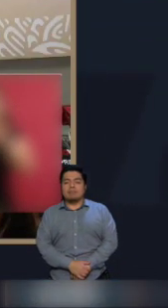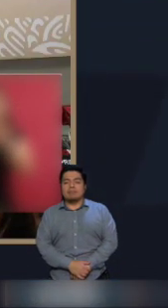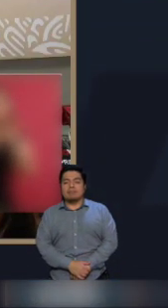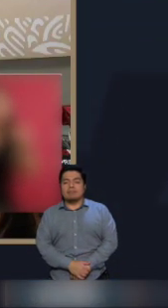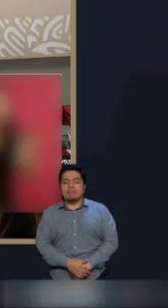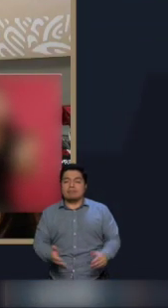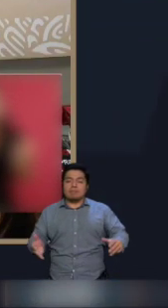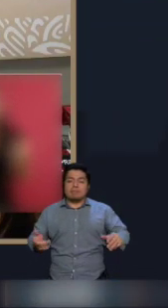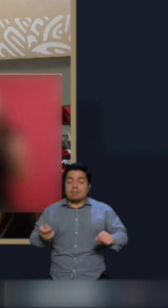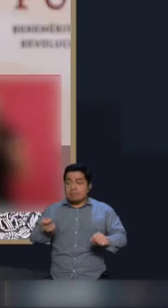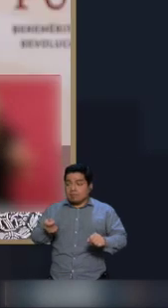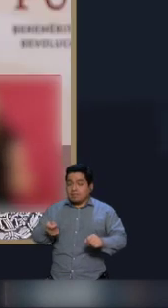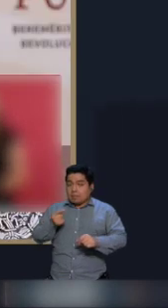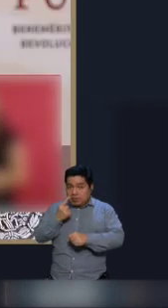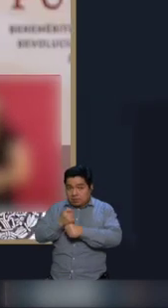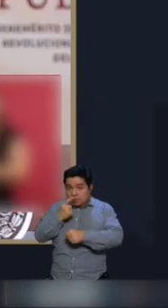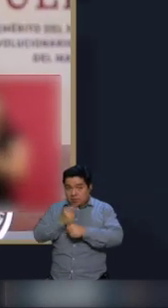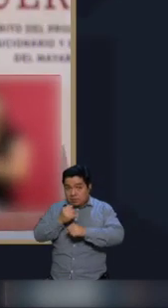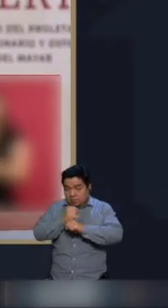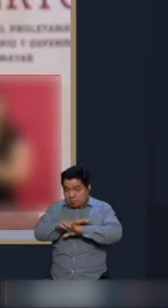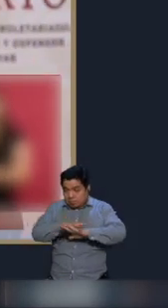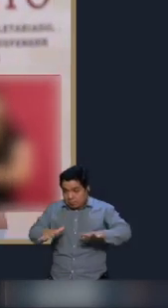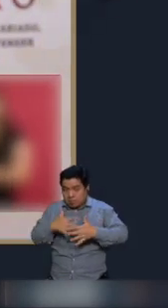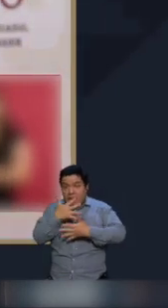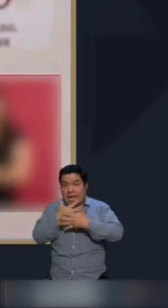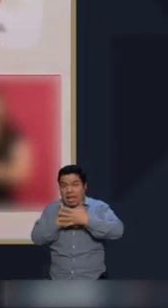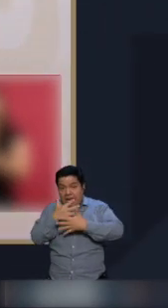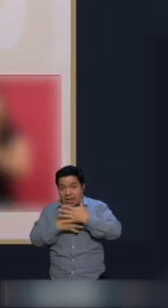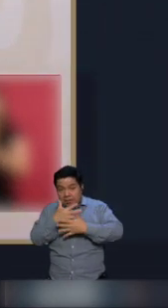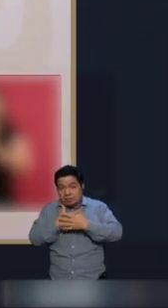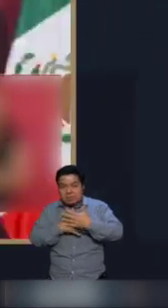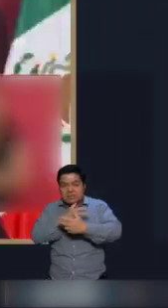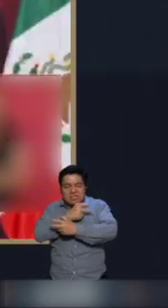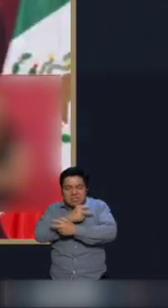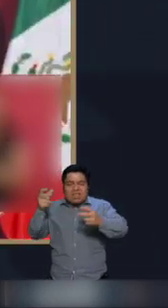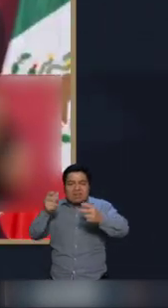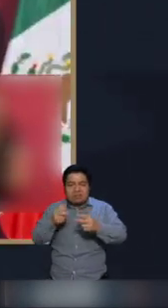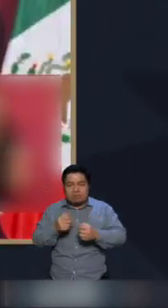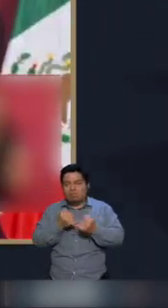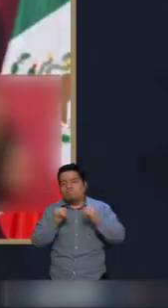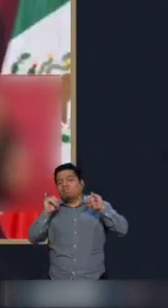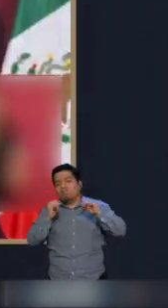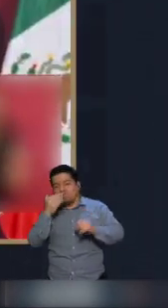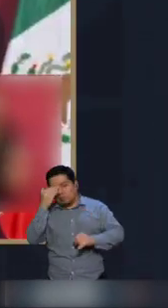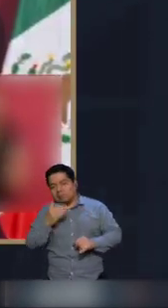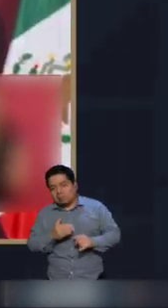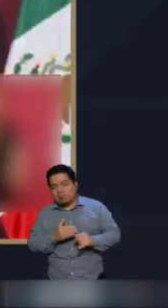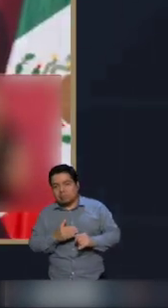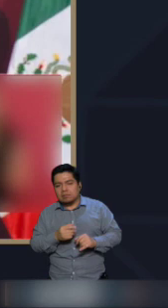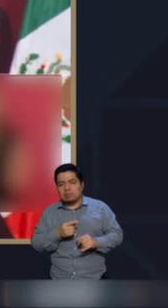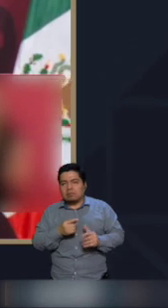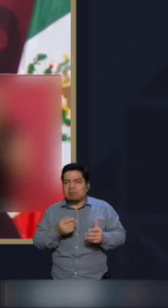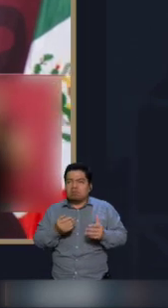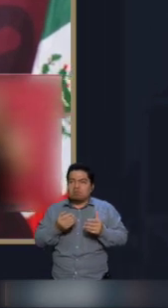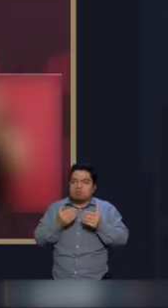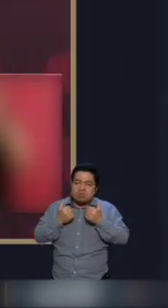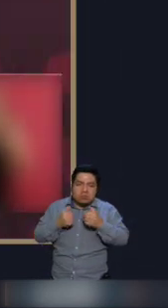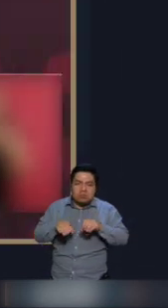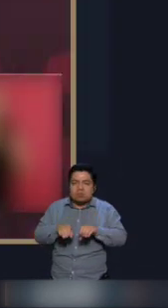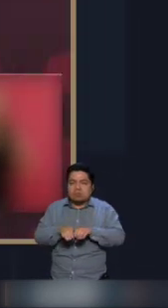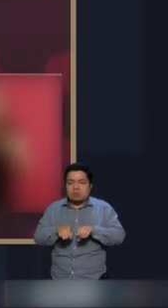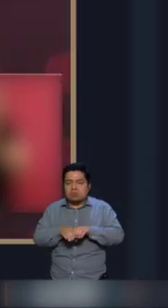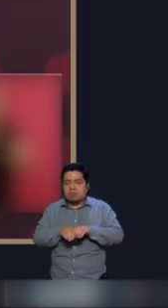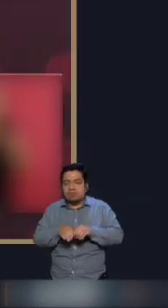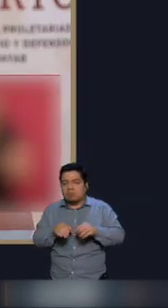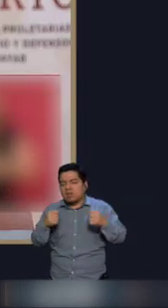El primero, el informe, y el 15, el grito, que no es discurso, es nada